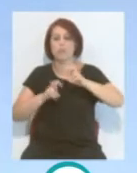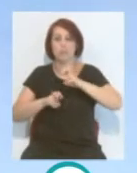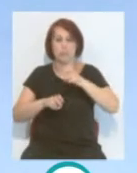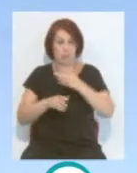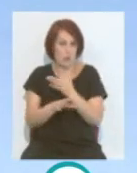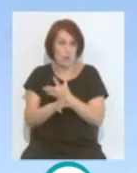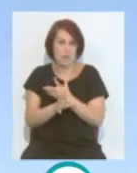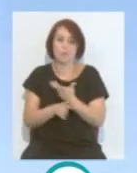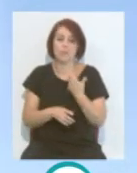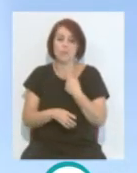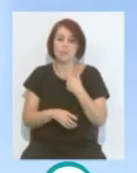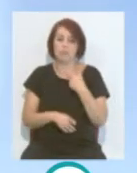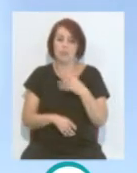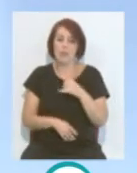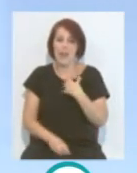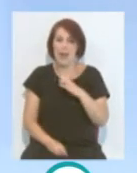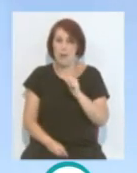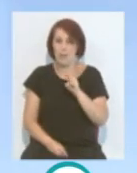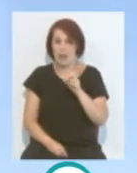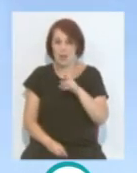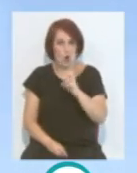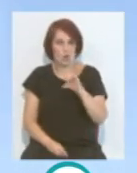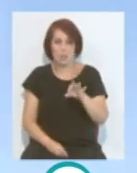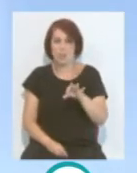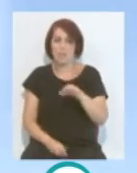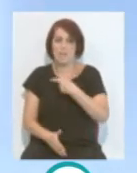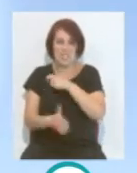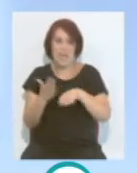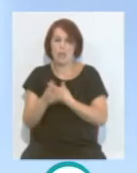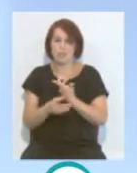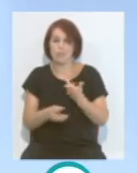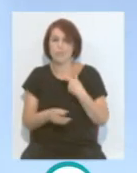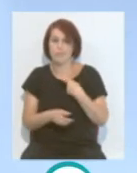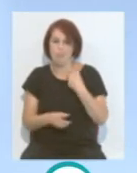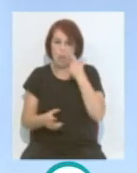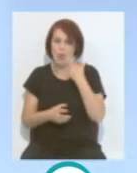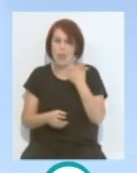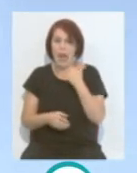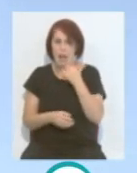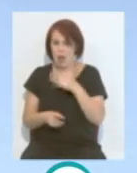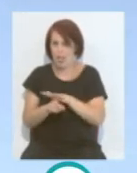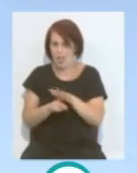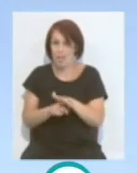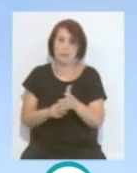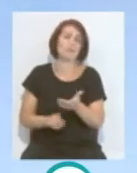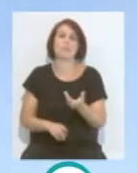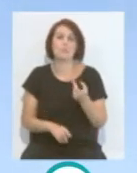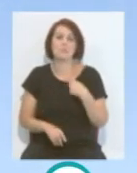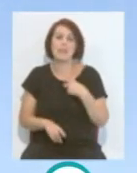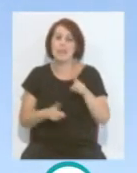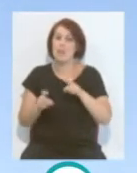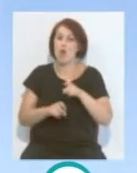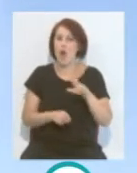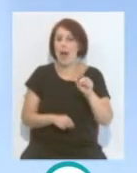bien dices, hay una gran influencia de Joaquín Caparró en este fichaje. Y yo, por lo que le he podido ver, tanto en la selección